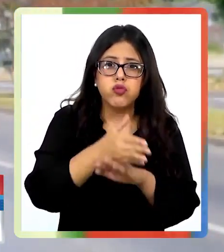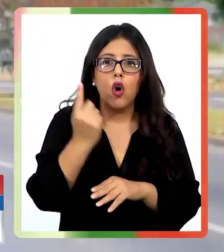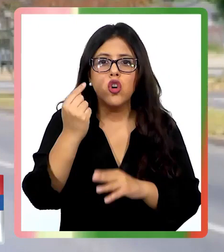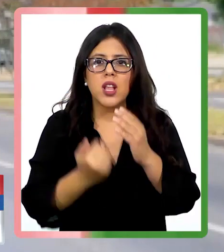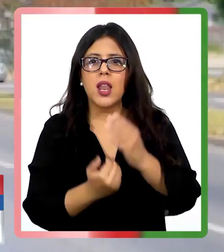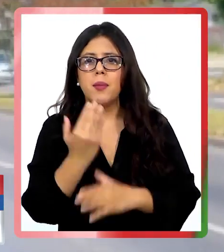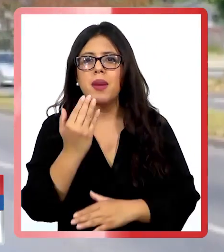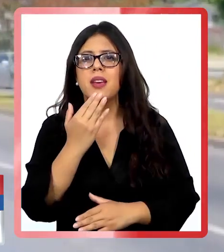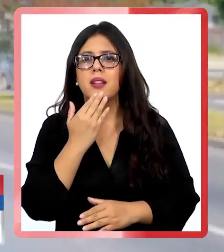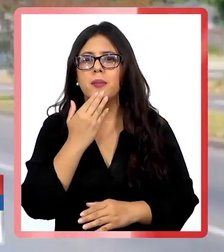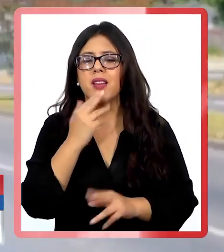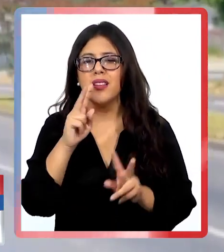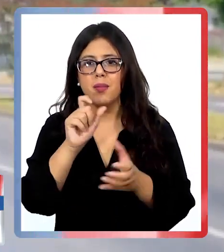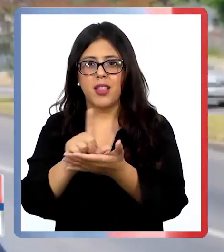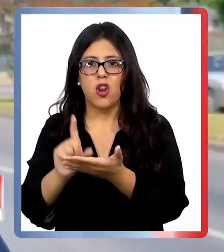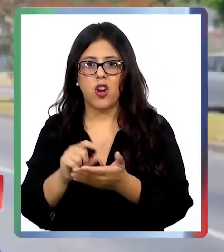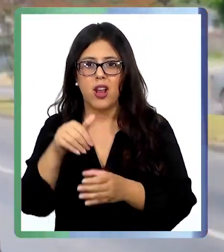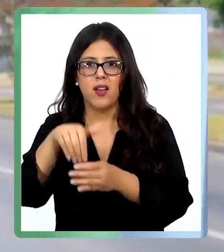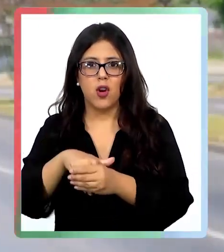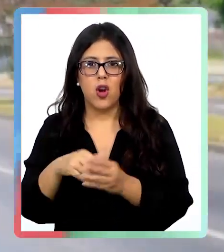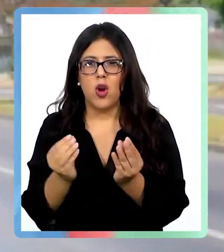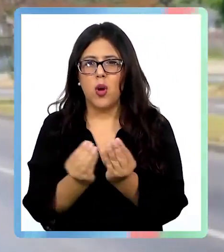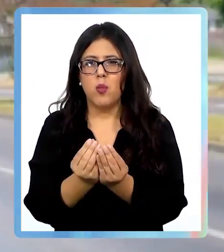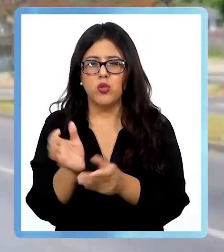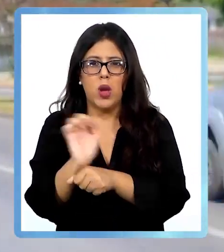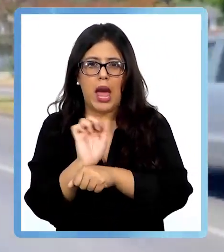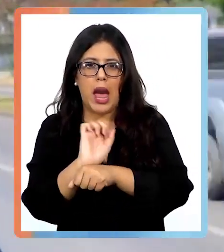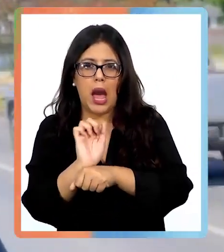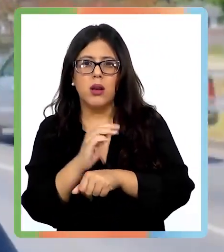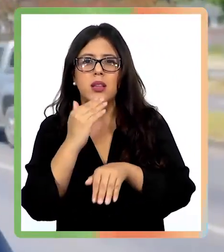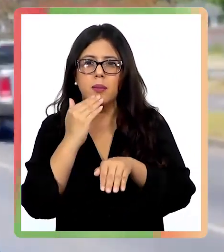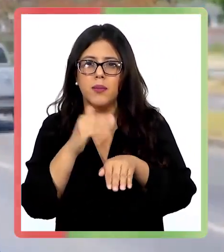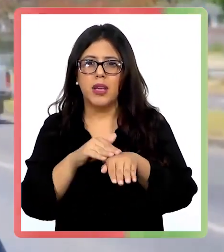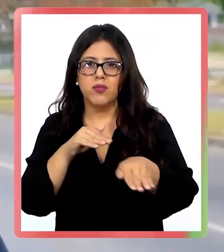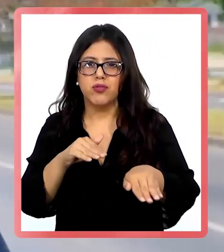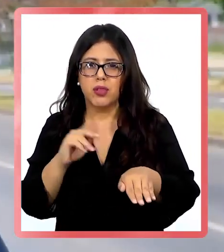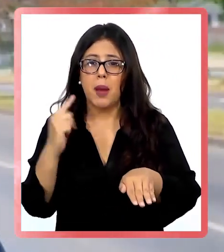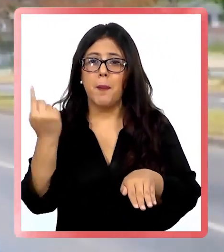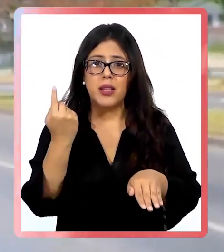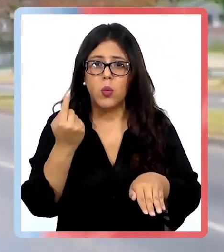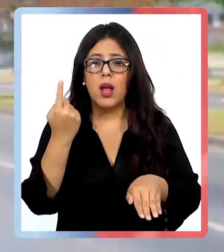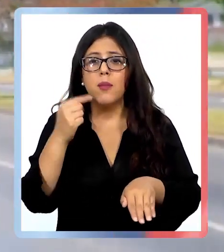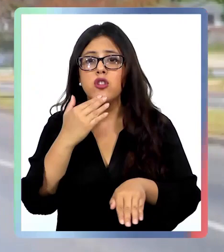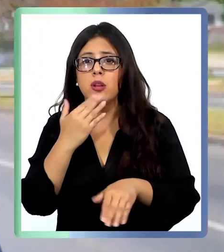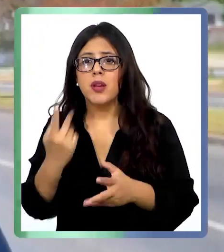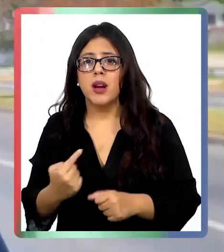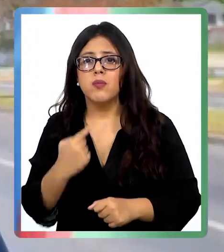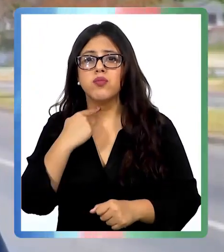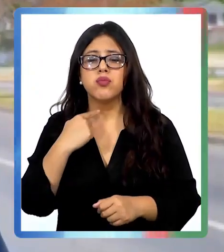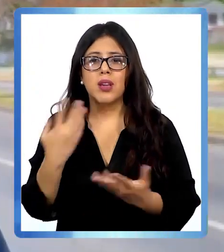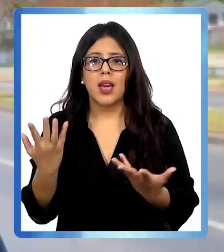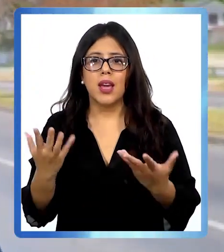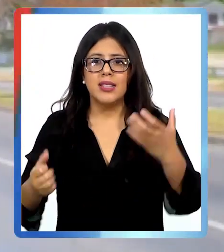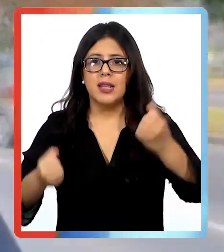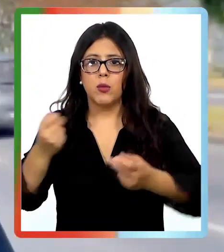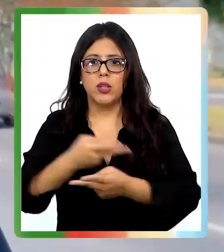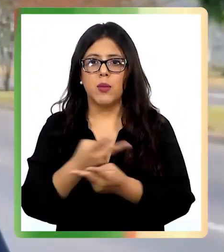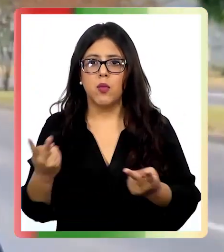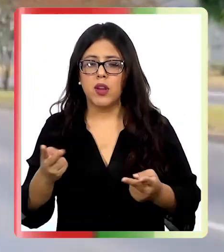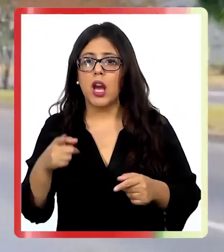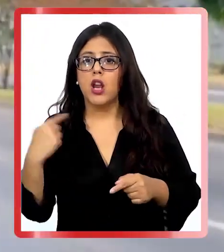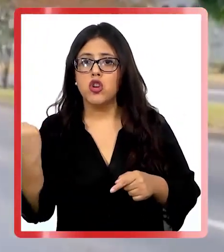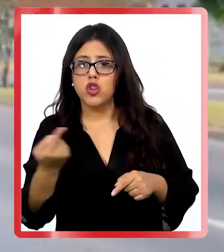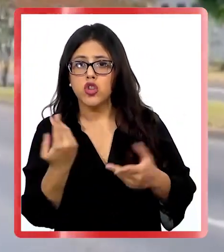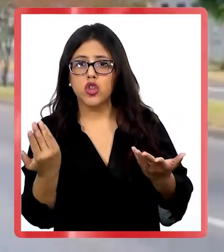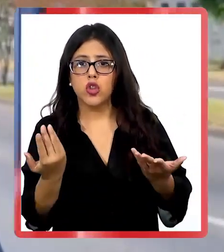Y lo podemos ver también en los locales de votación. Con alta congestión vehicular, tanto de vehículos particulares, pero que también afectan al transporte público. Vamos